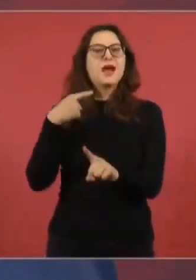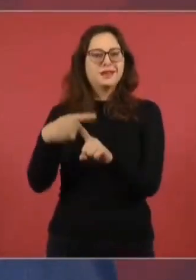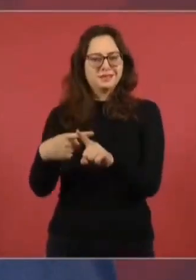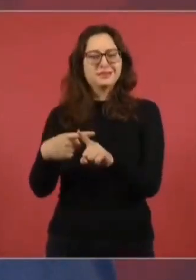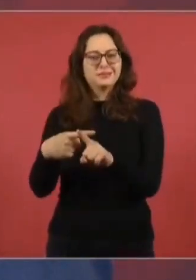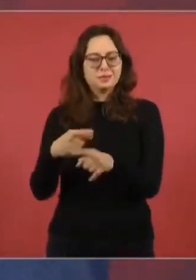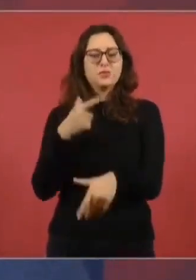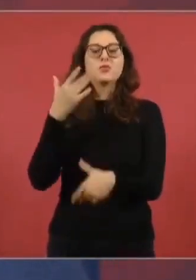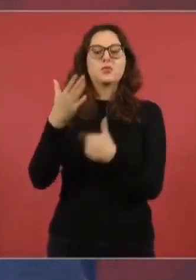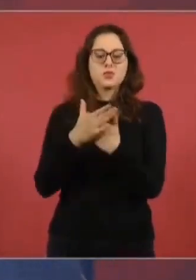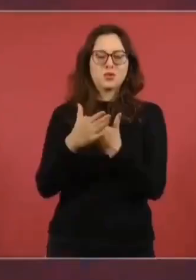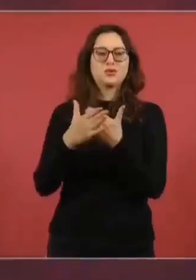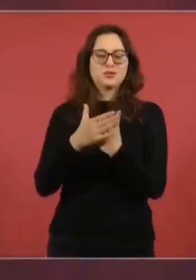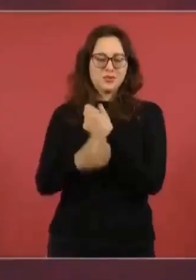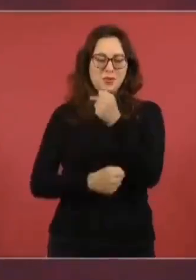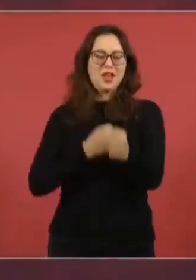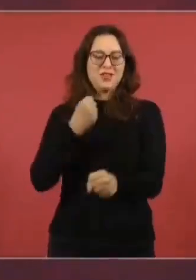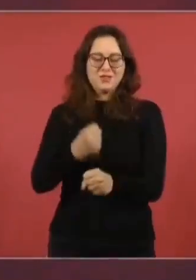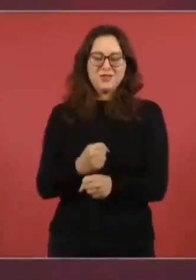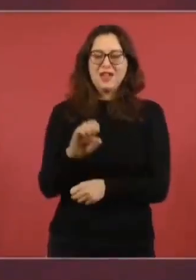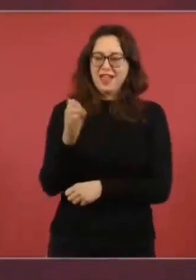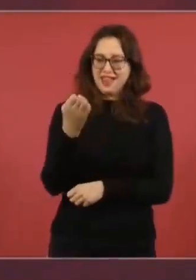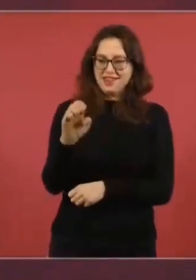del primero de enero.